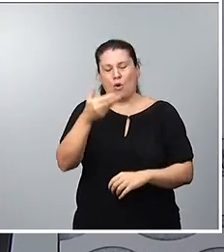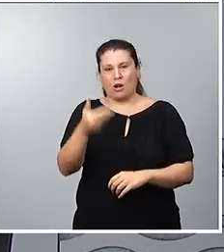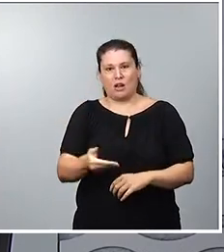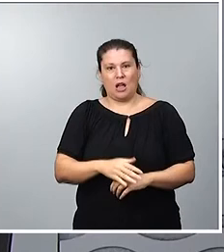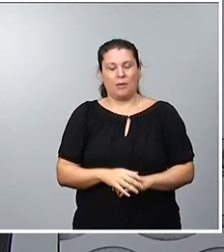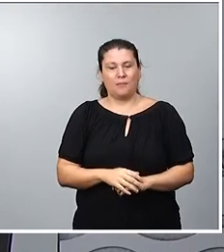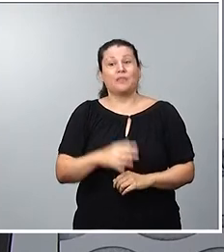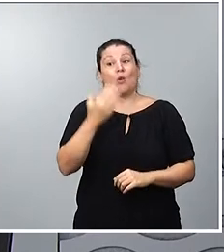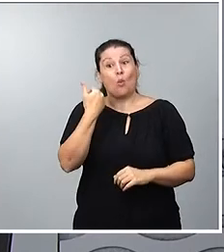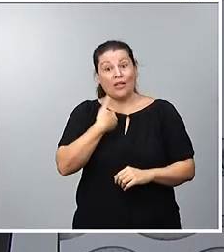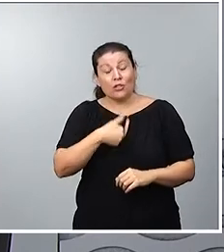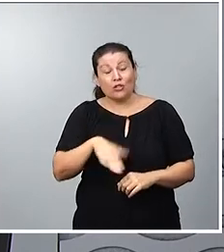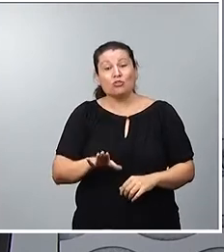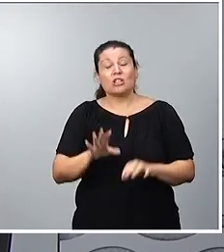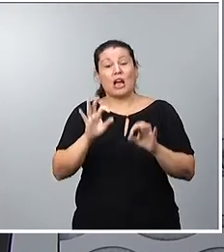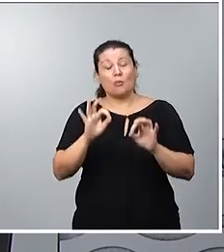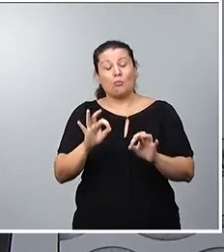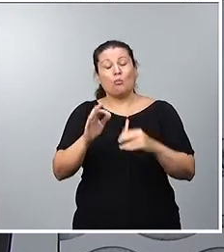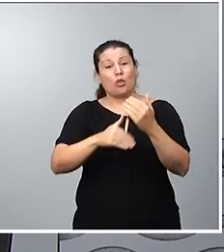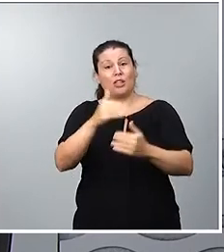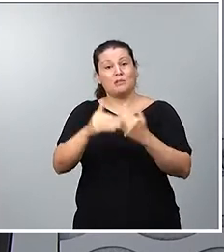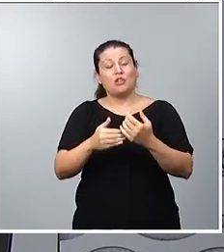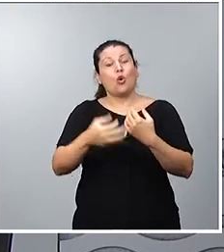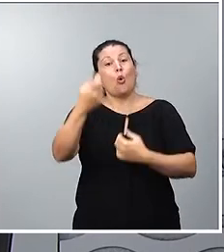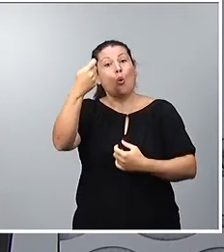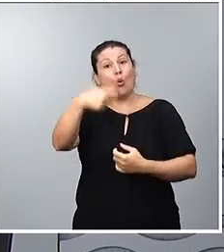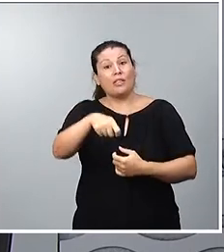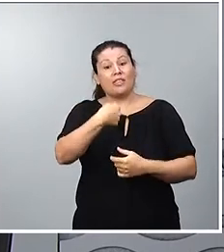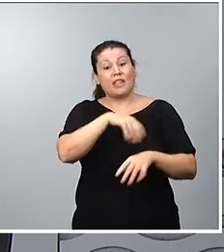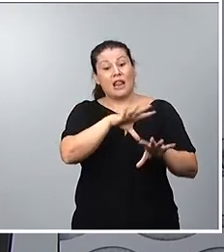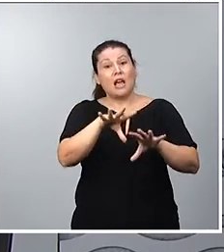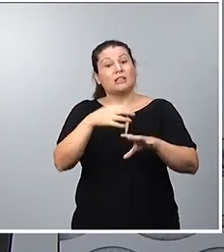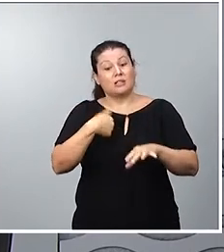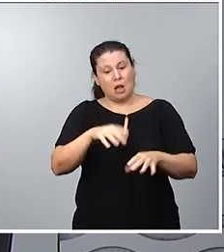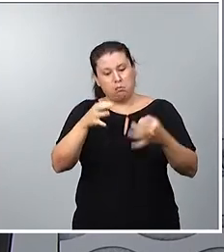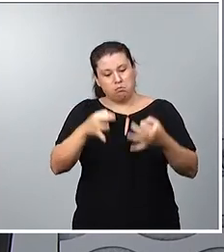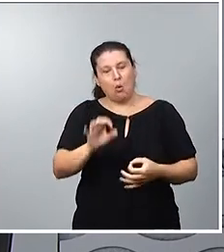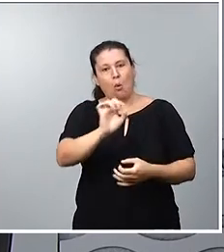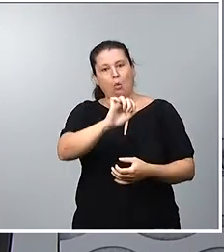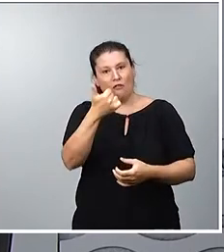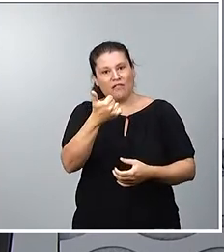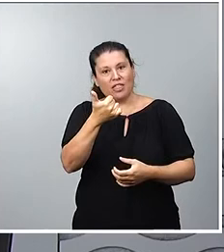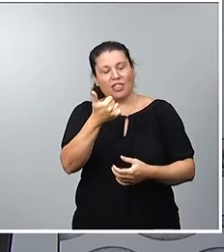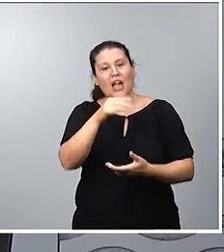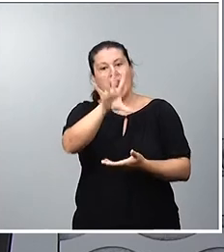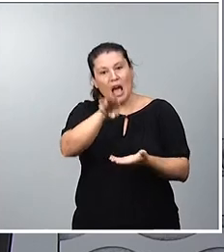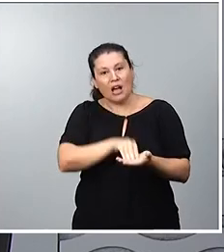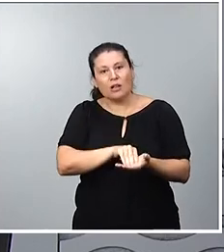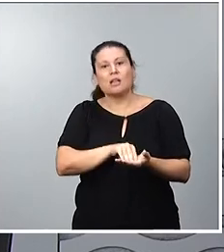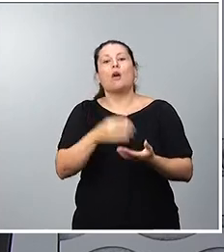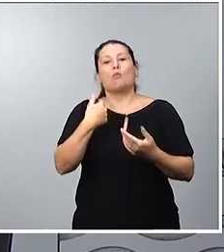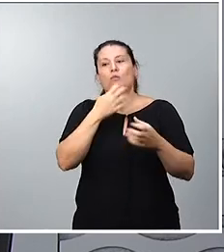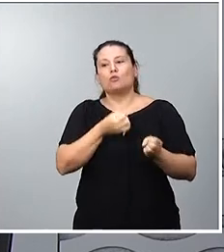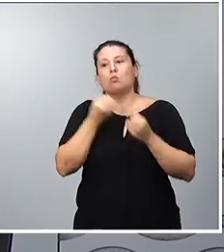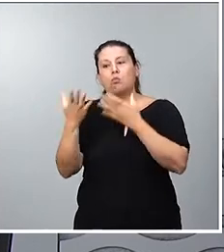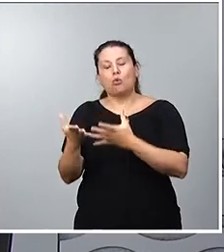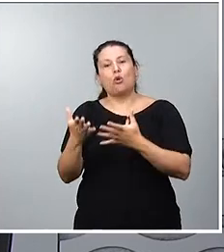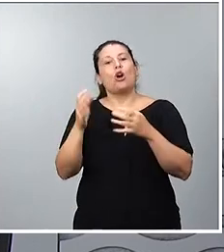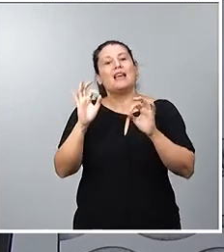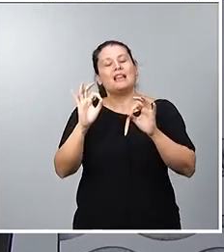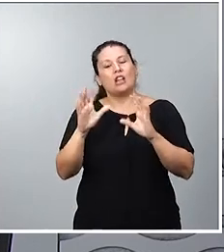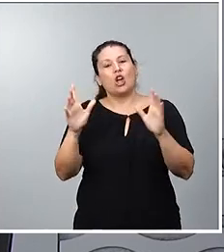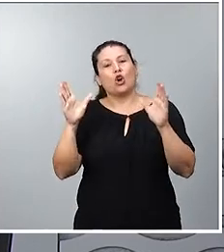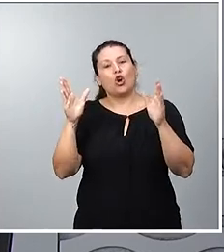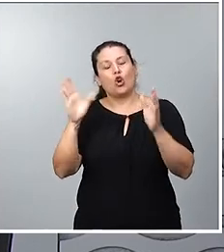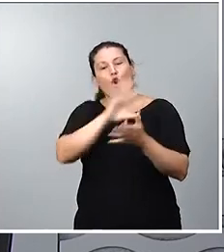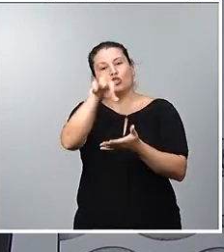trámite nuestra denuncia, podremos convocar en 48 horas a la Comisión Directiva del Consejo Superior de Deportes, donde vamos a